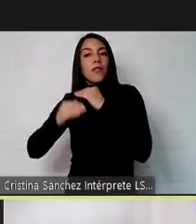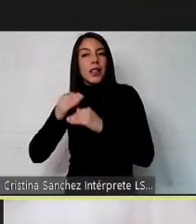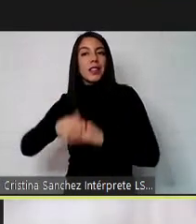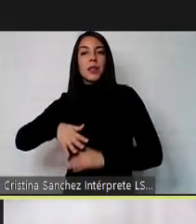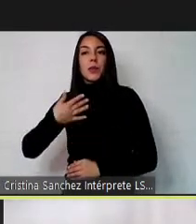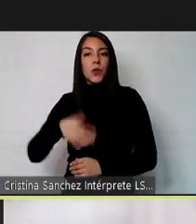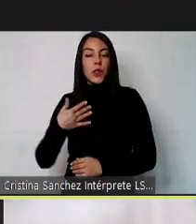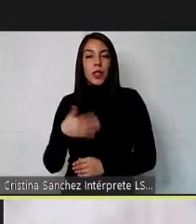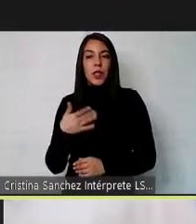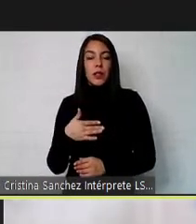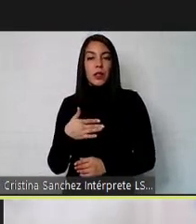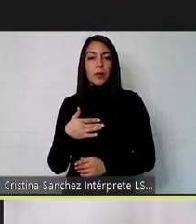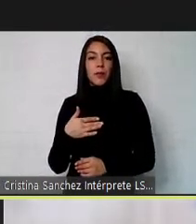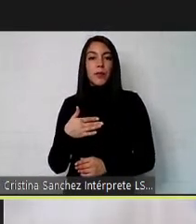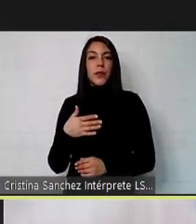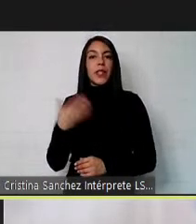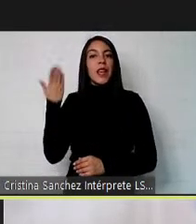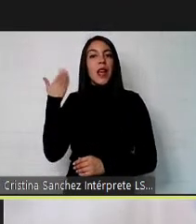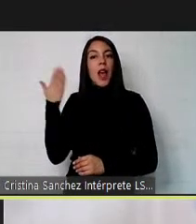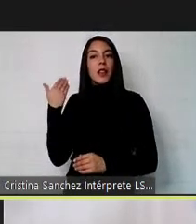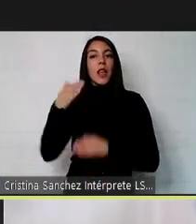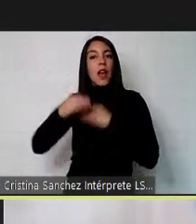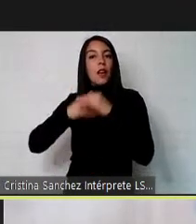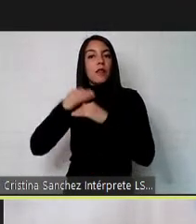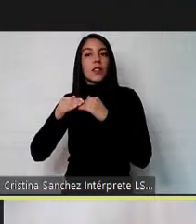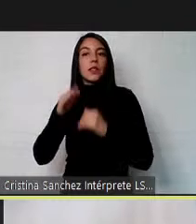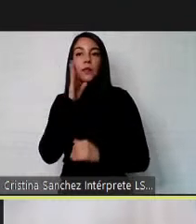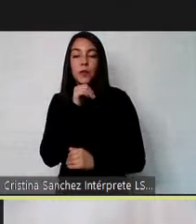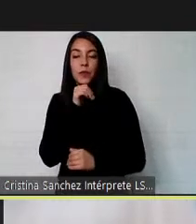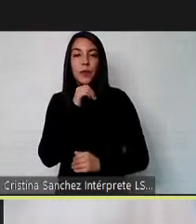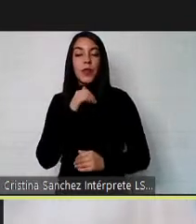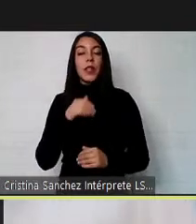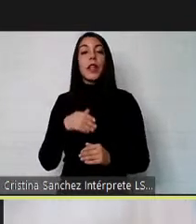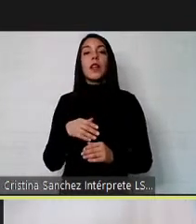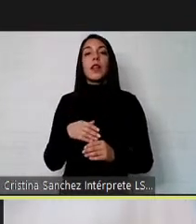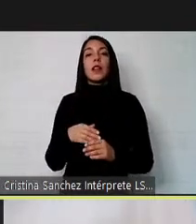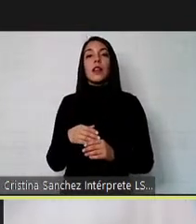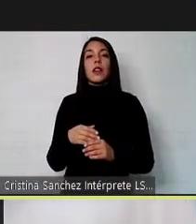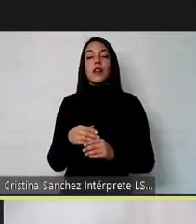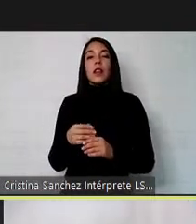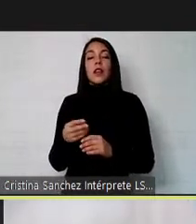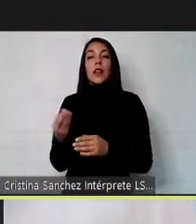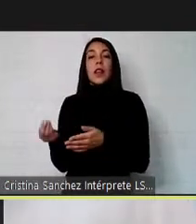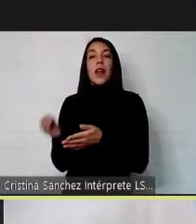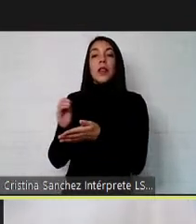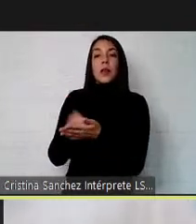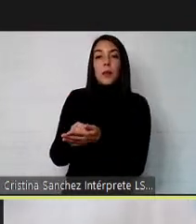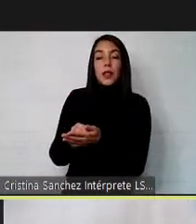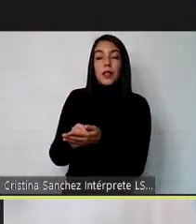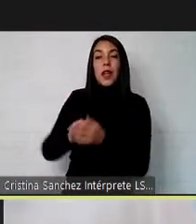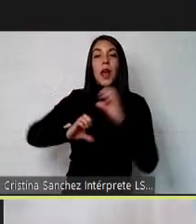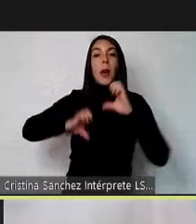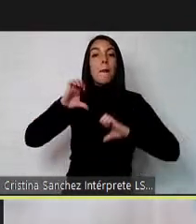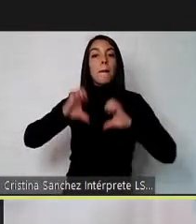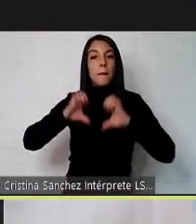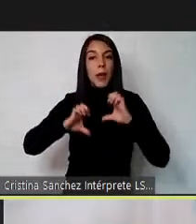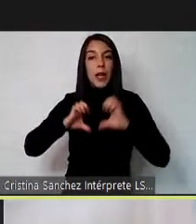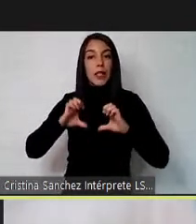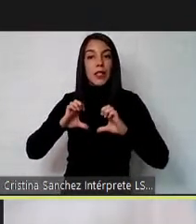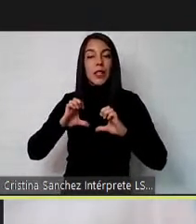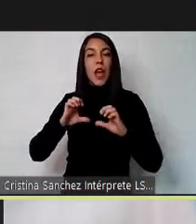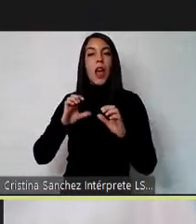existían y además lleva y permite que las empresas que a lo mejor nunca se